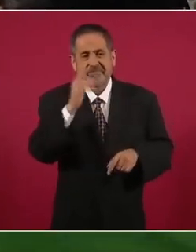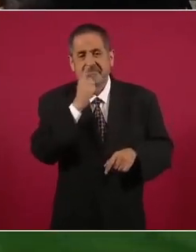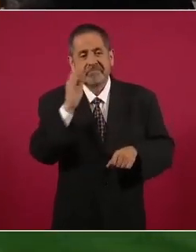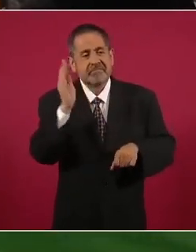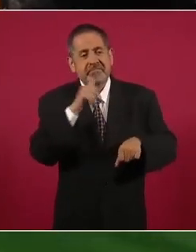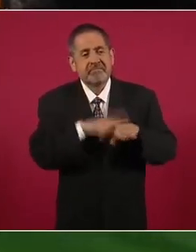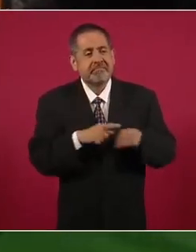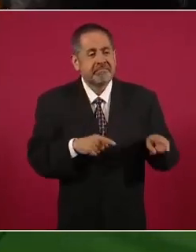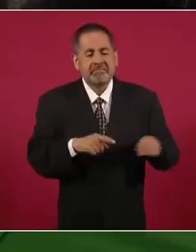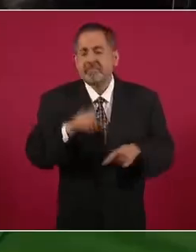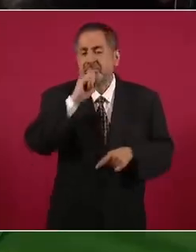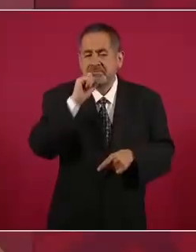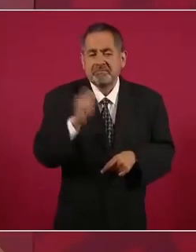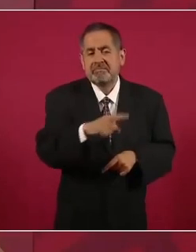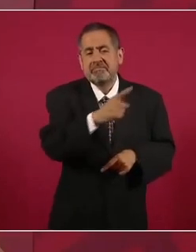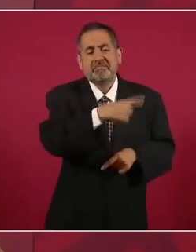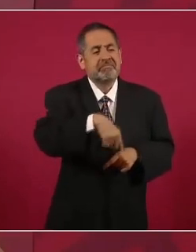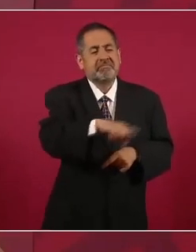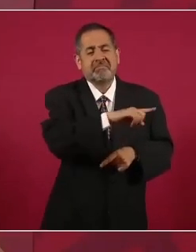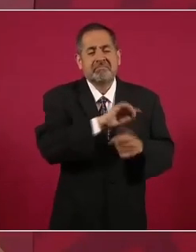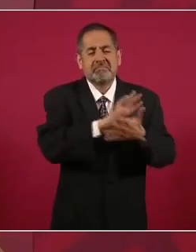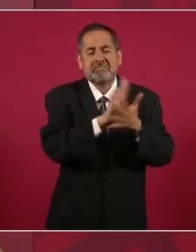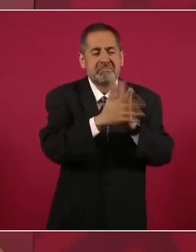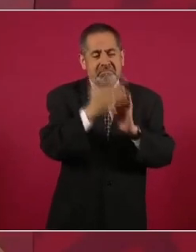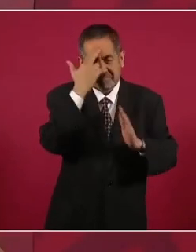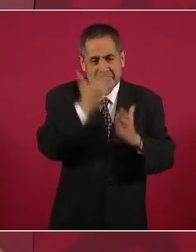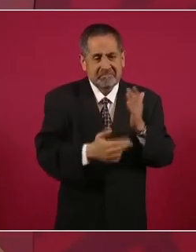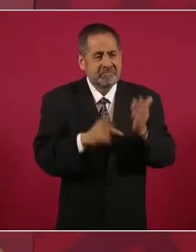señores delincuentes.